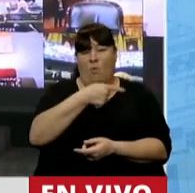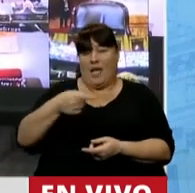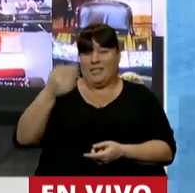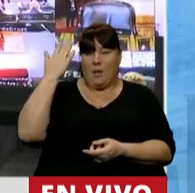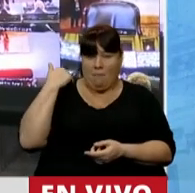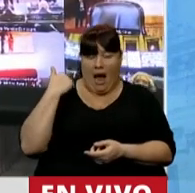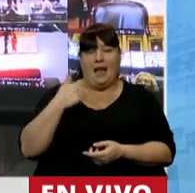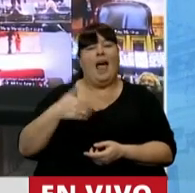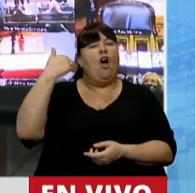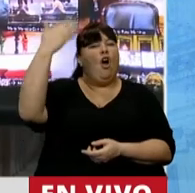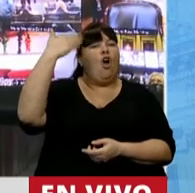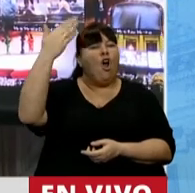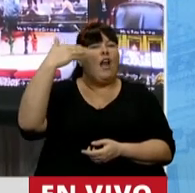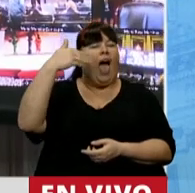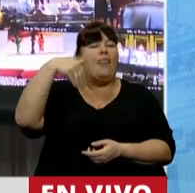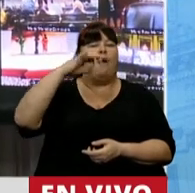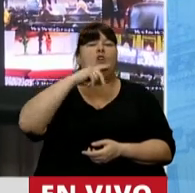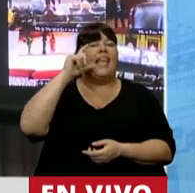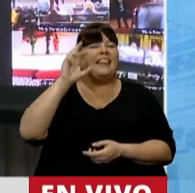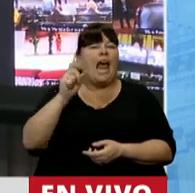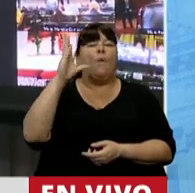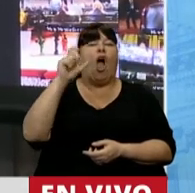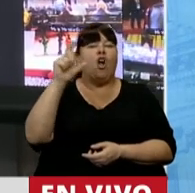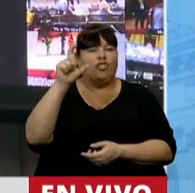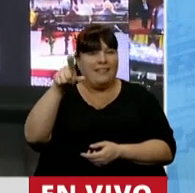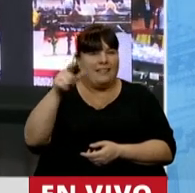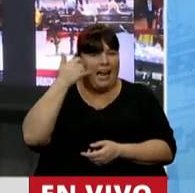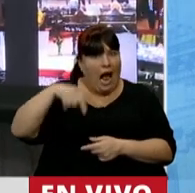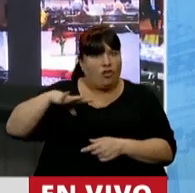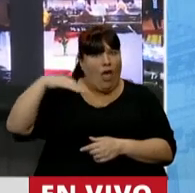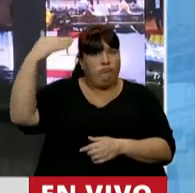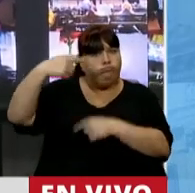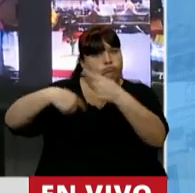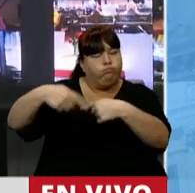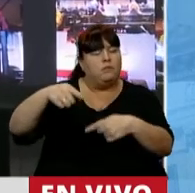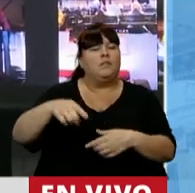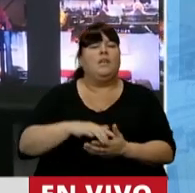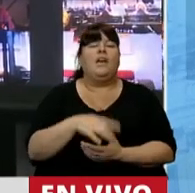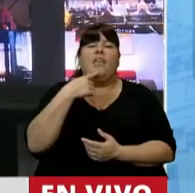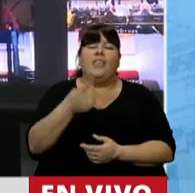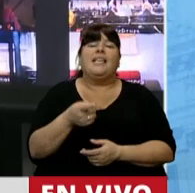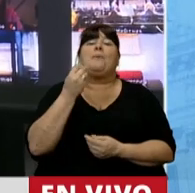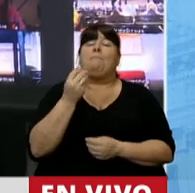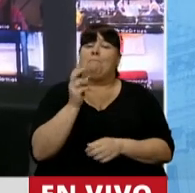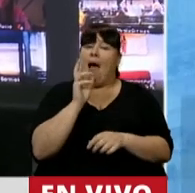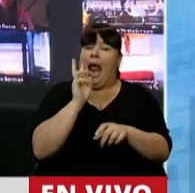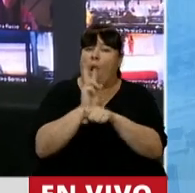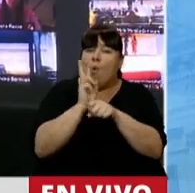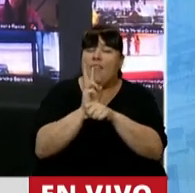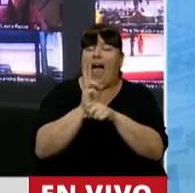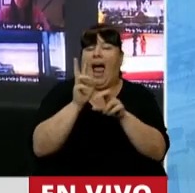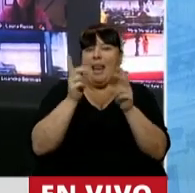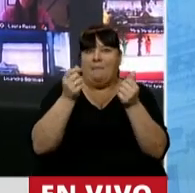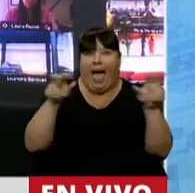semana en las Jornadas Monetarias del Banco Central que se están desarrollando, en la que mencionó que para mantener la política